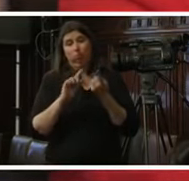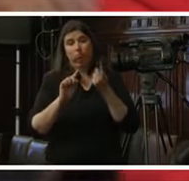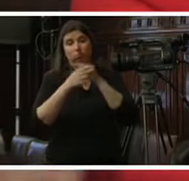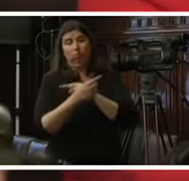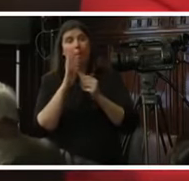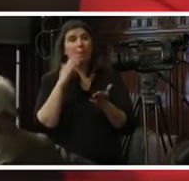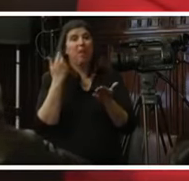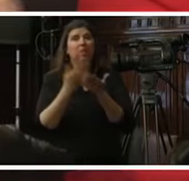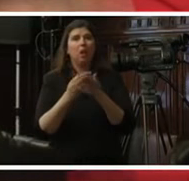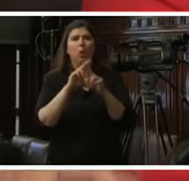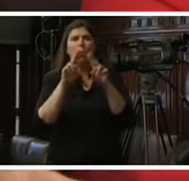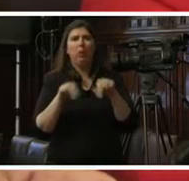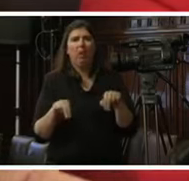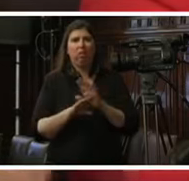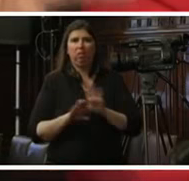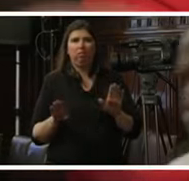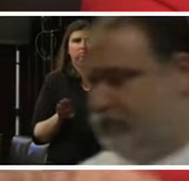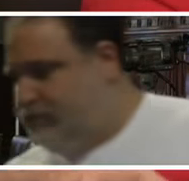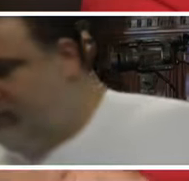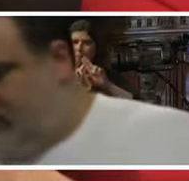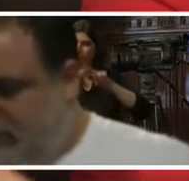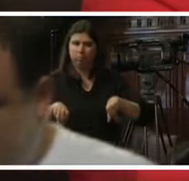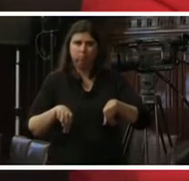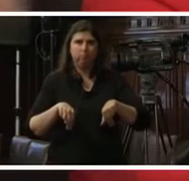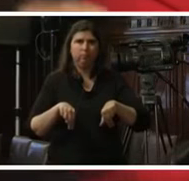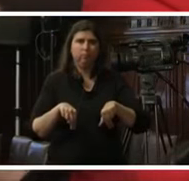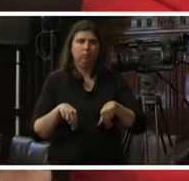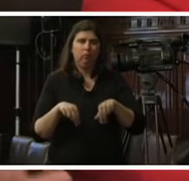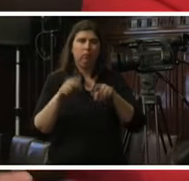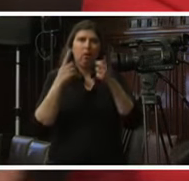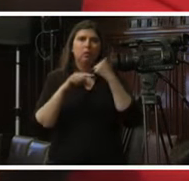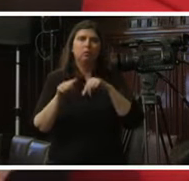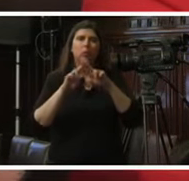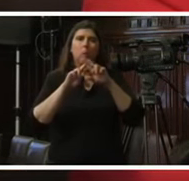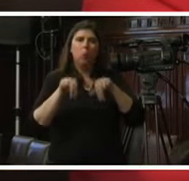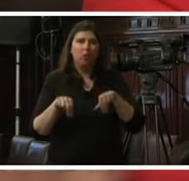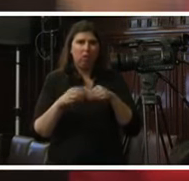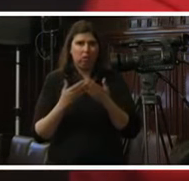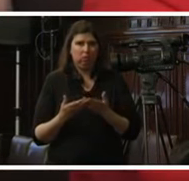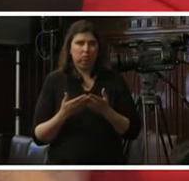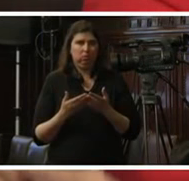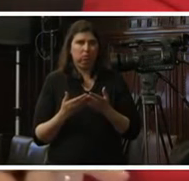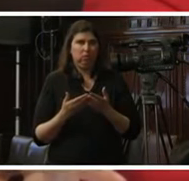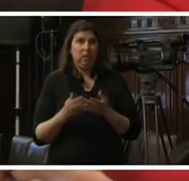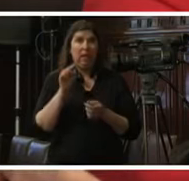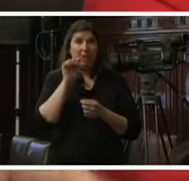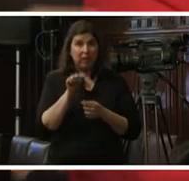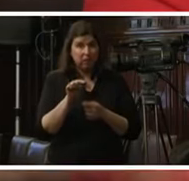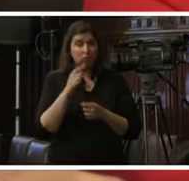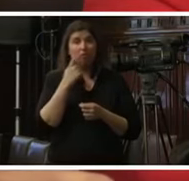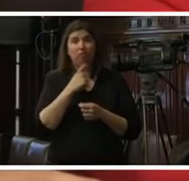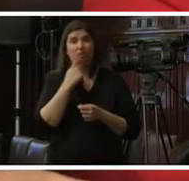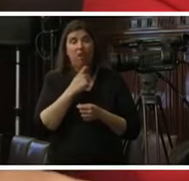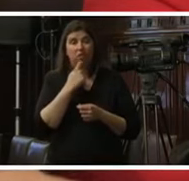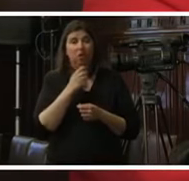nulidad o sea el que no está de acuerdo con que se viole la cosa juzgada pide la nulidad lo que se ha resuelto curioso y eso está pendiente de resolverse